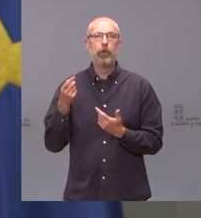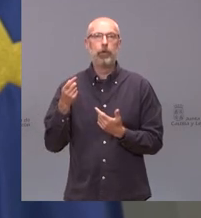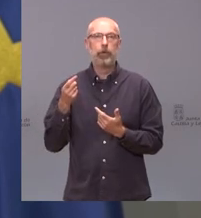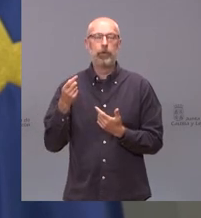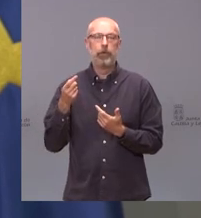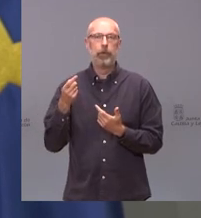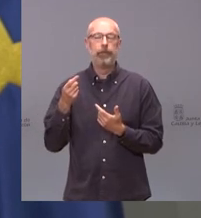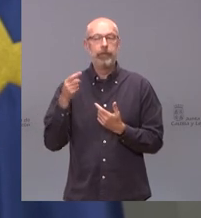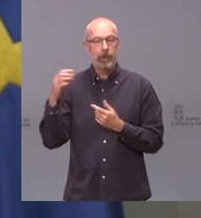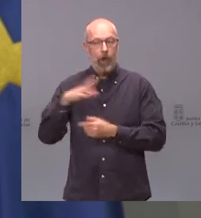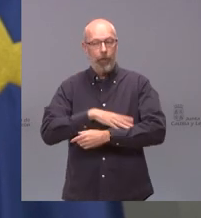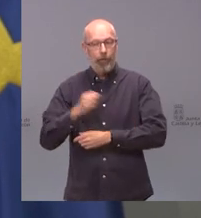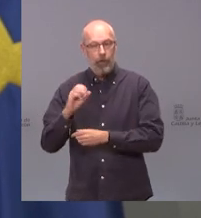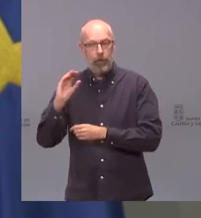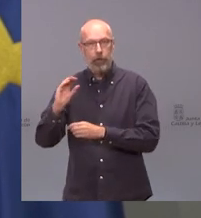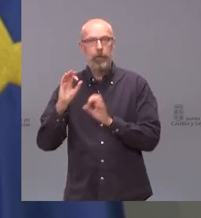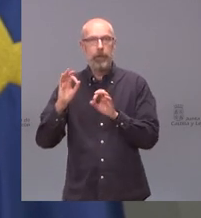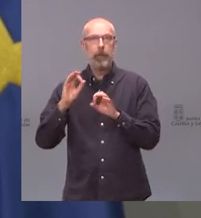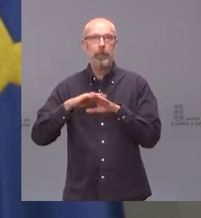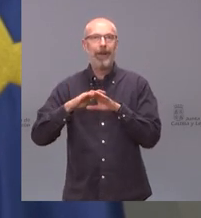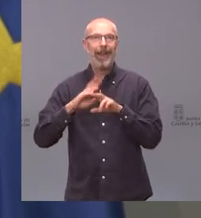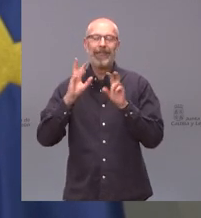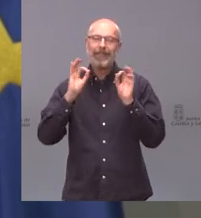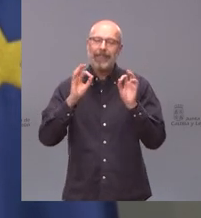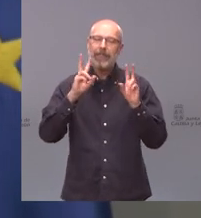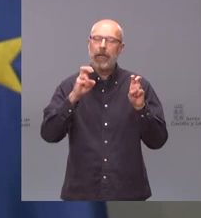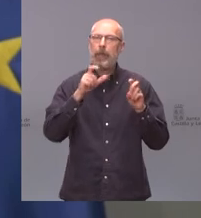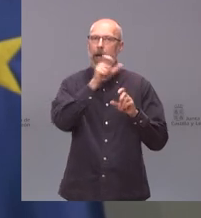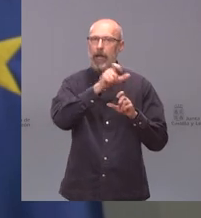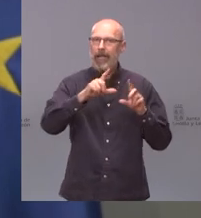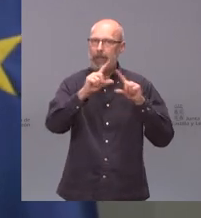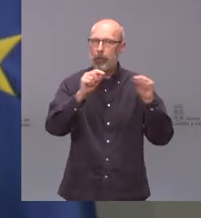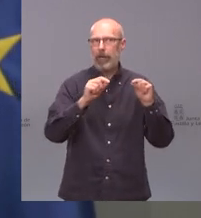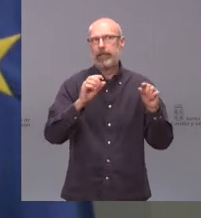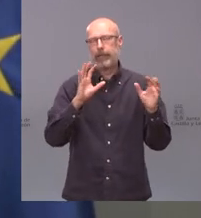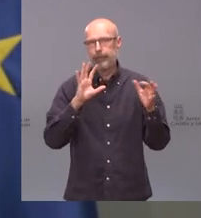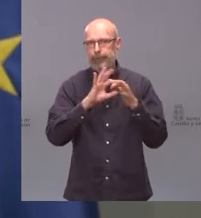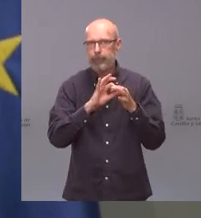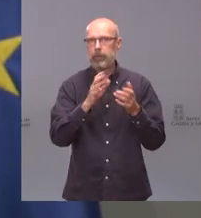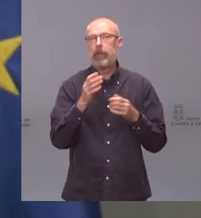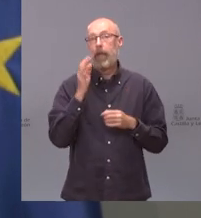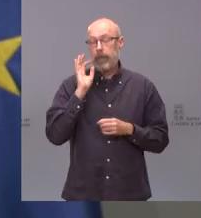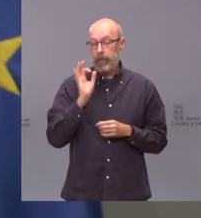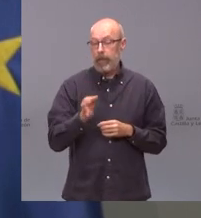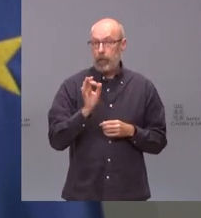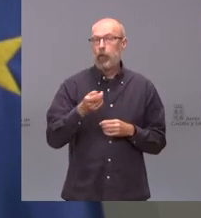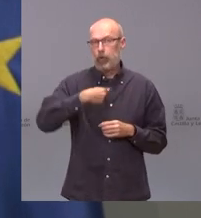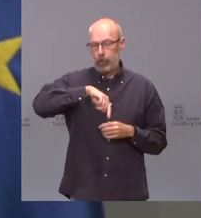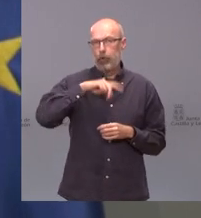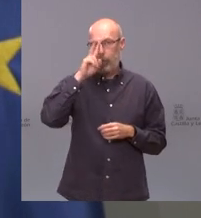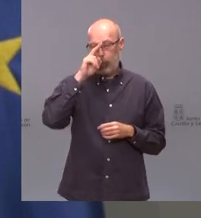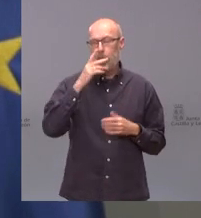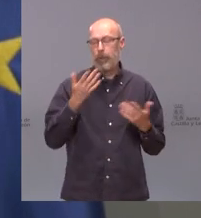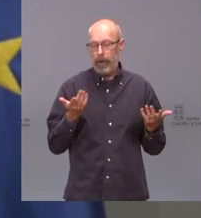específicamente para el reto demográfico es cierto y es una de las cosas que nos preocupa pero lo que nos